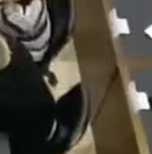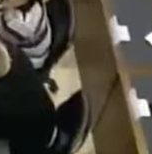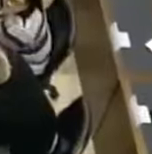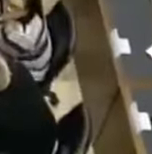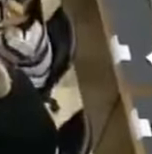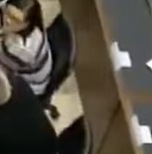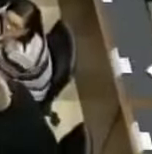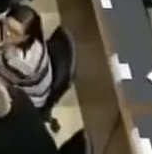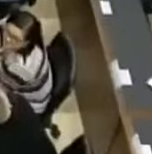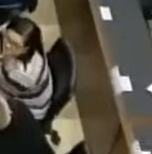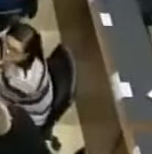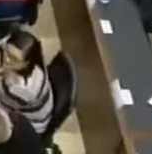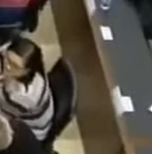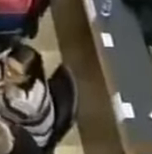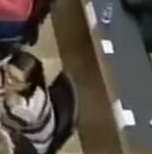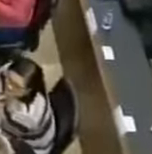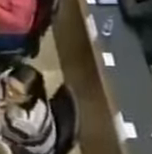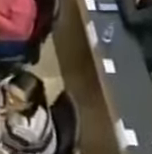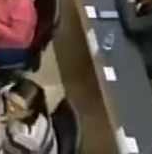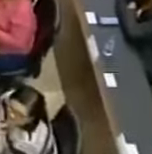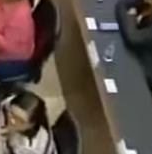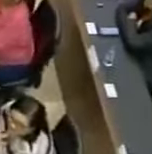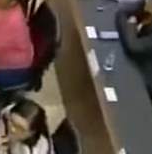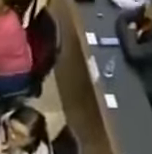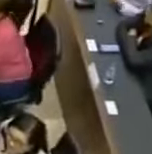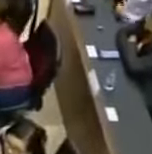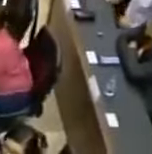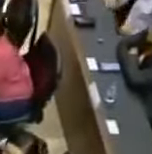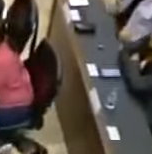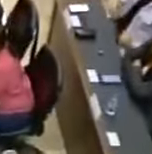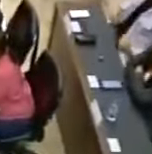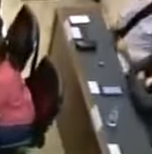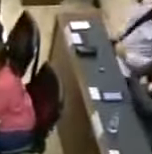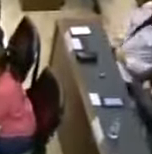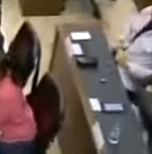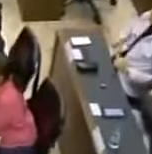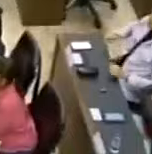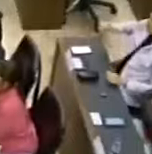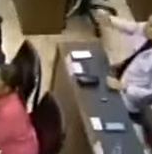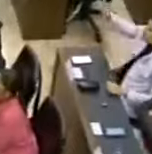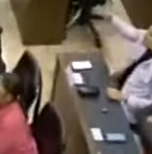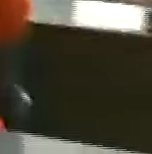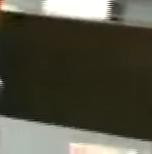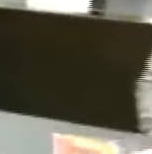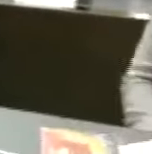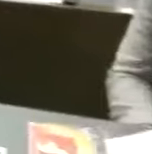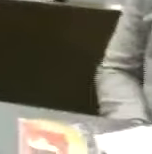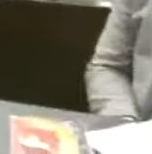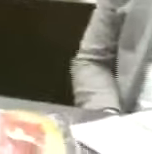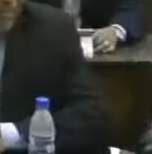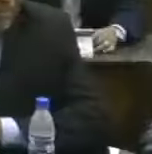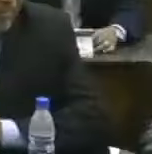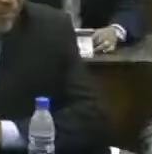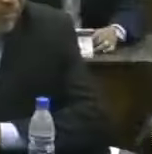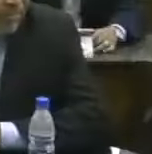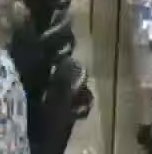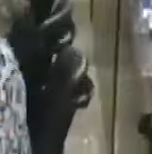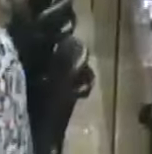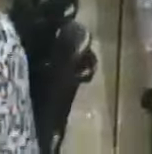honorarias diputadas y los honorarios diputados que estén a favor de la propuesta del orden del día presentado se van a manifestar con la señal de costumbre que ha aprobado